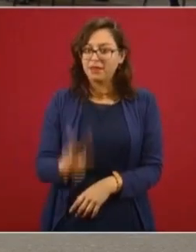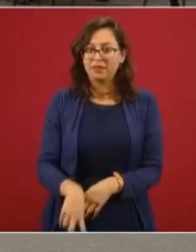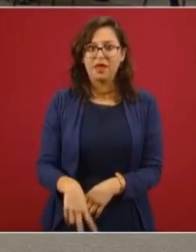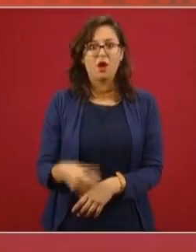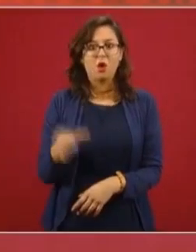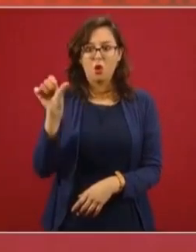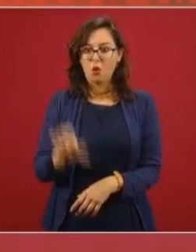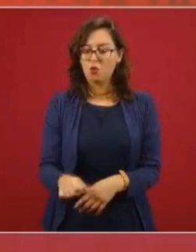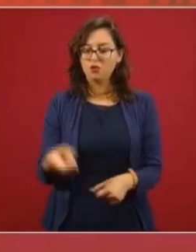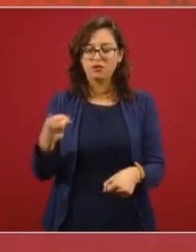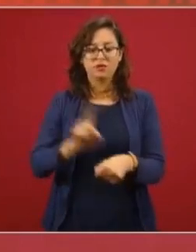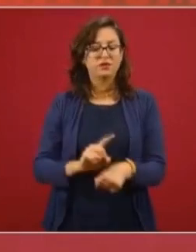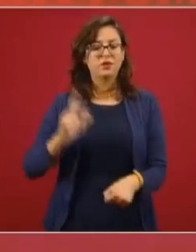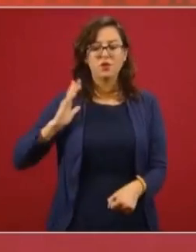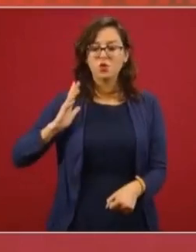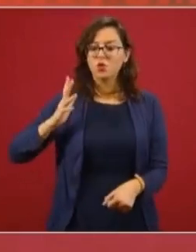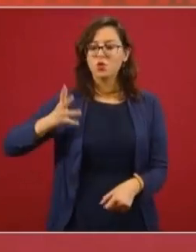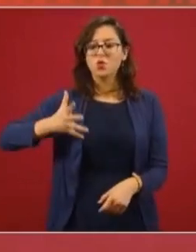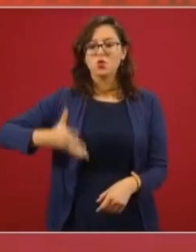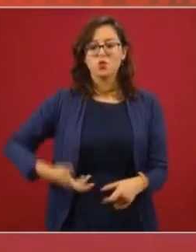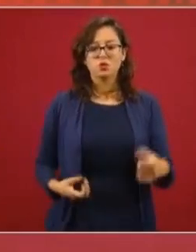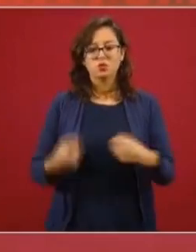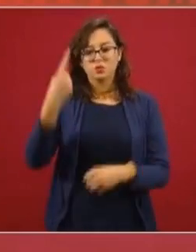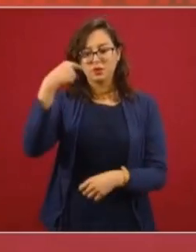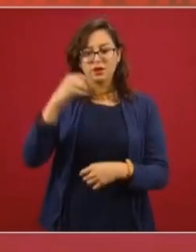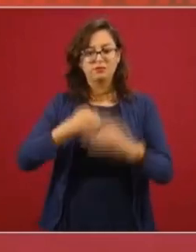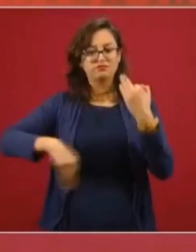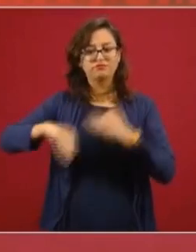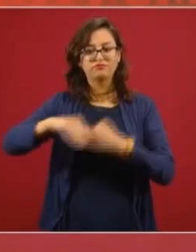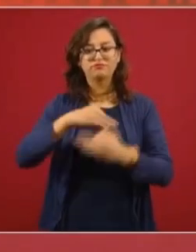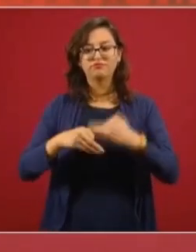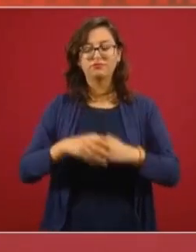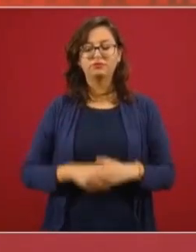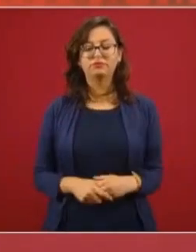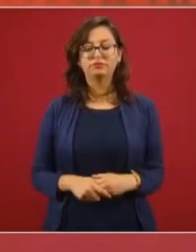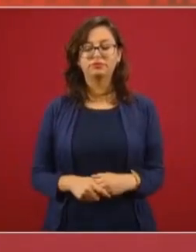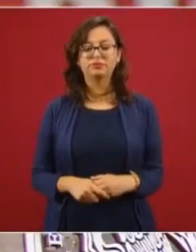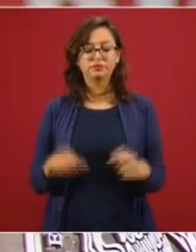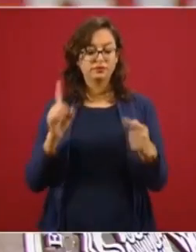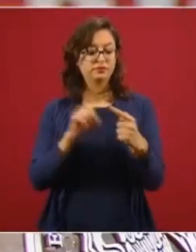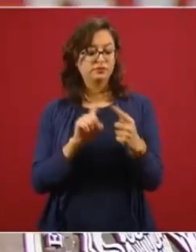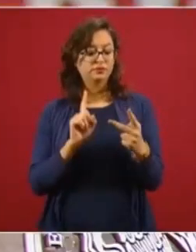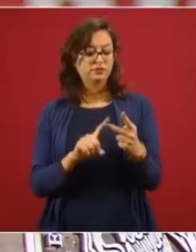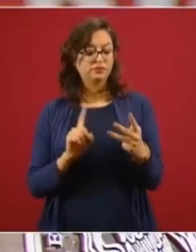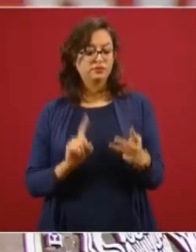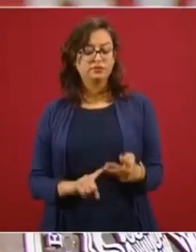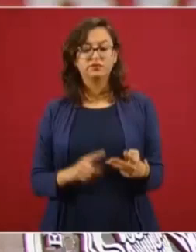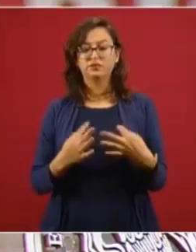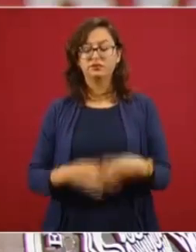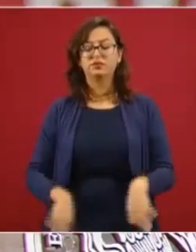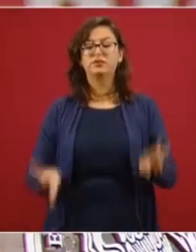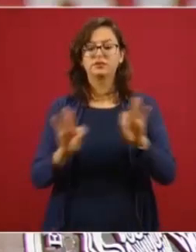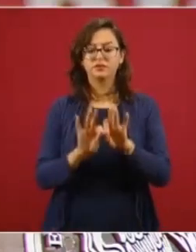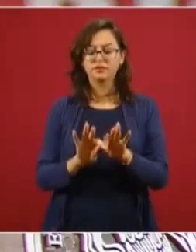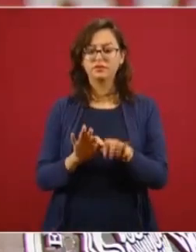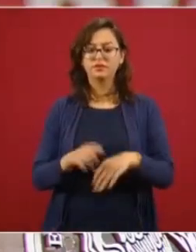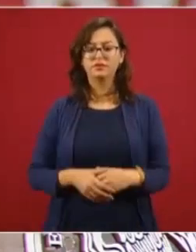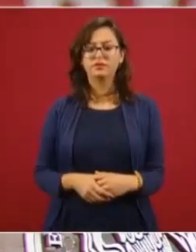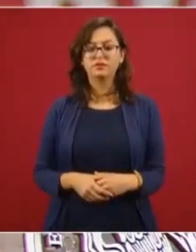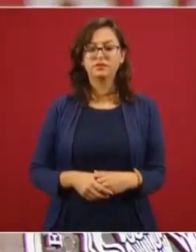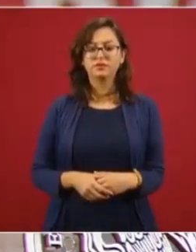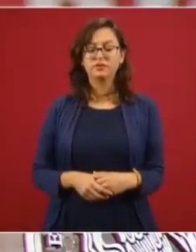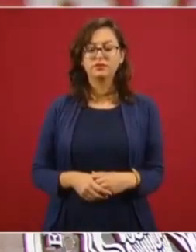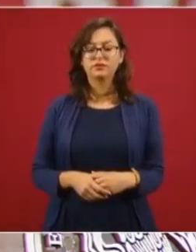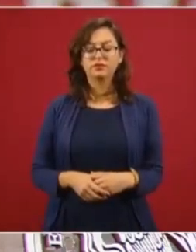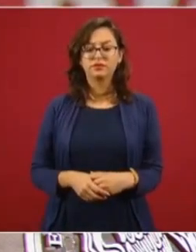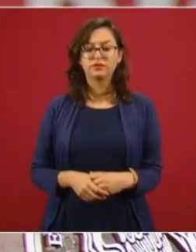orgullo para todos nosotros. Tres factores importantes, como lo mencionaba. Estamos cortando básicamente